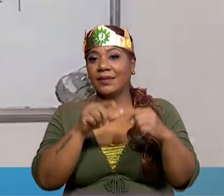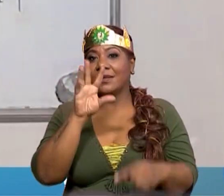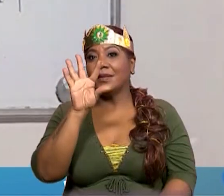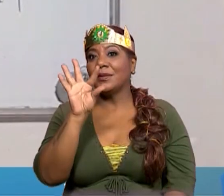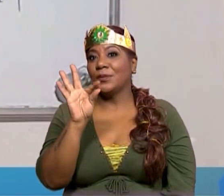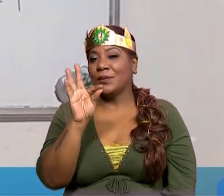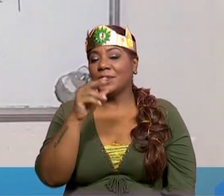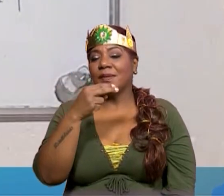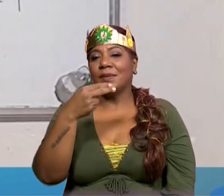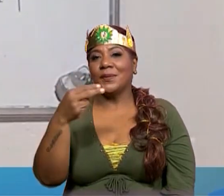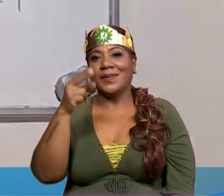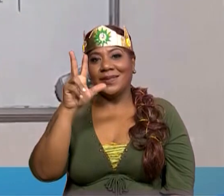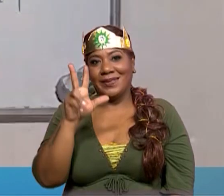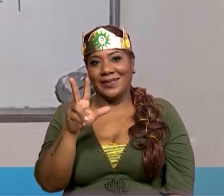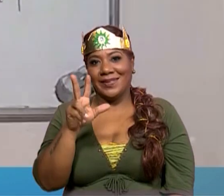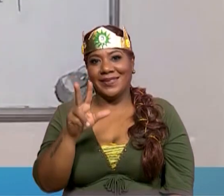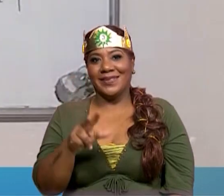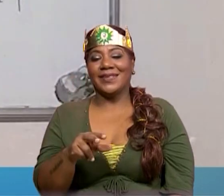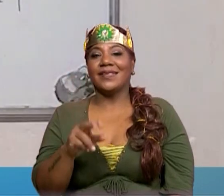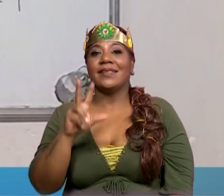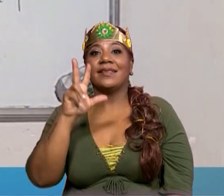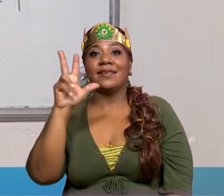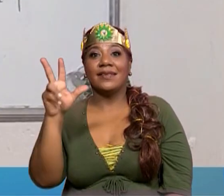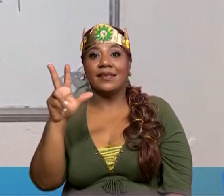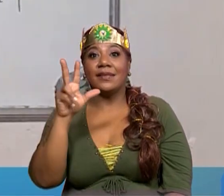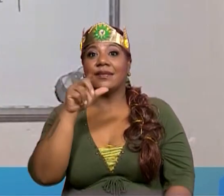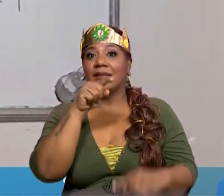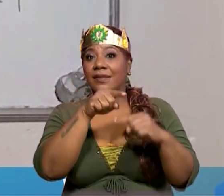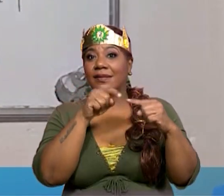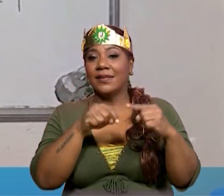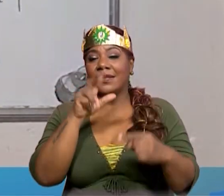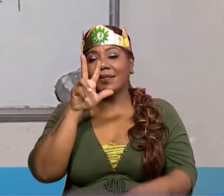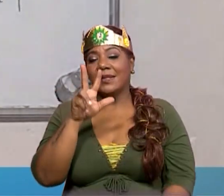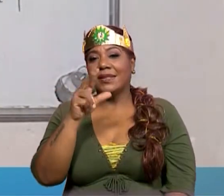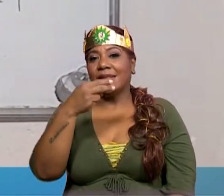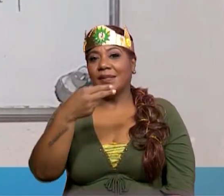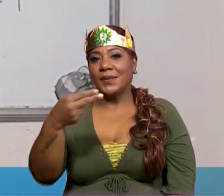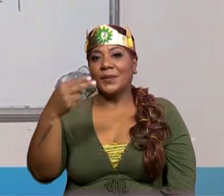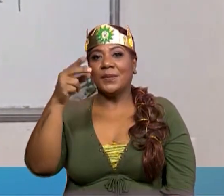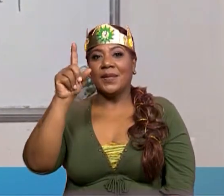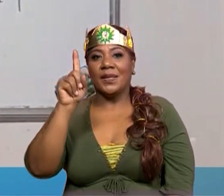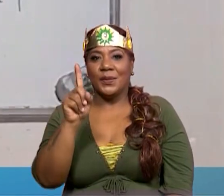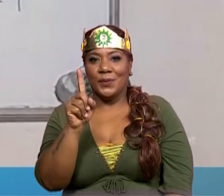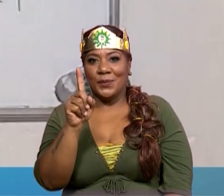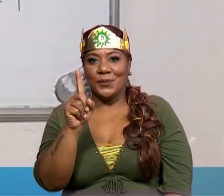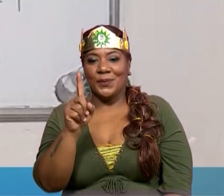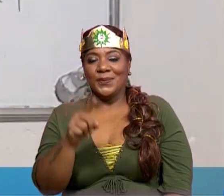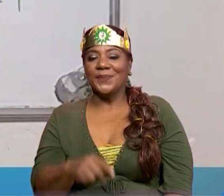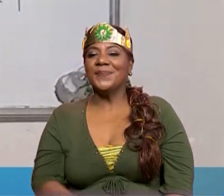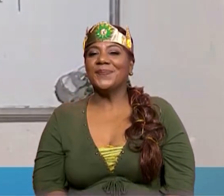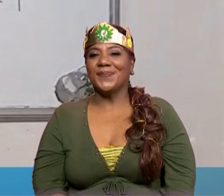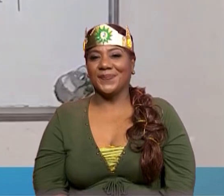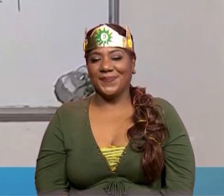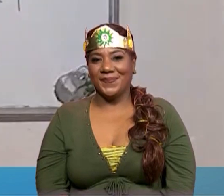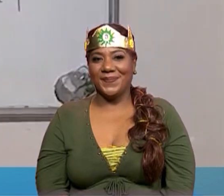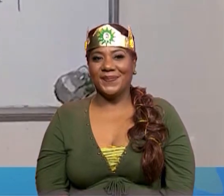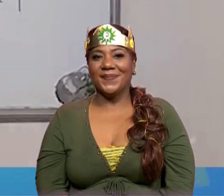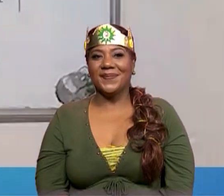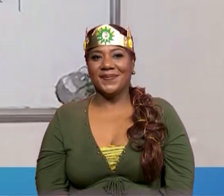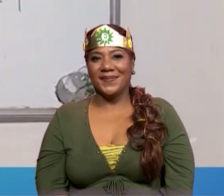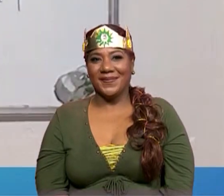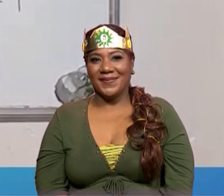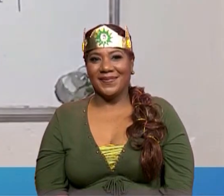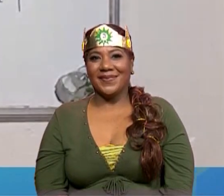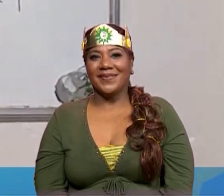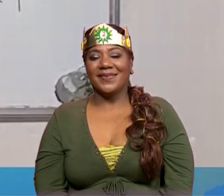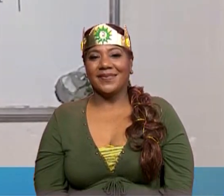3 nos da el número 3. Entonces seguimos con el 3 porque 3 entre 3 nos da 1. Encontramos nuestro factor